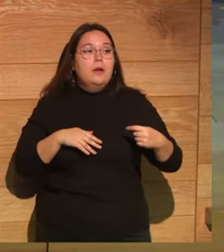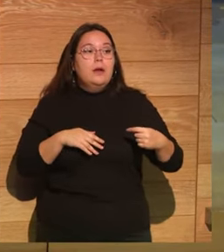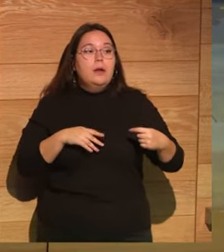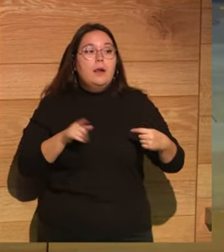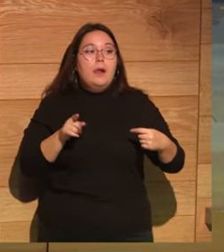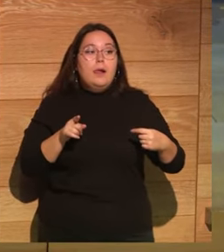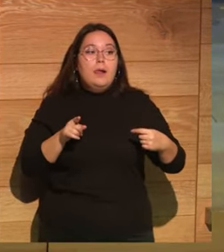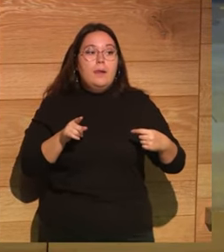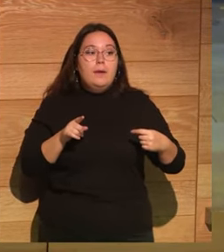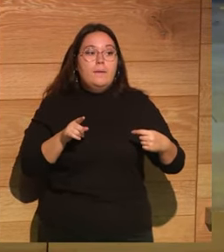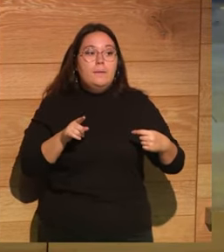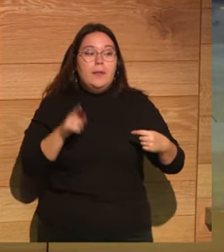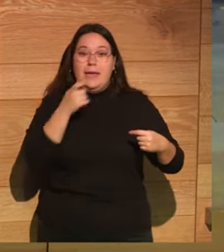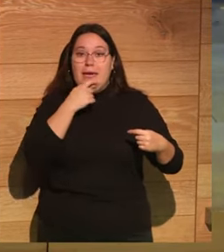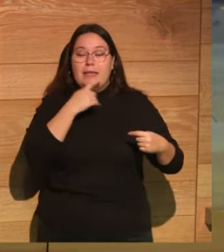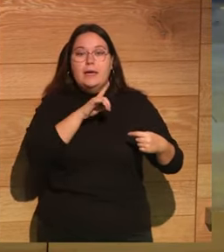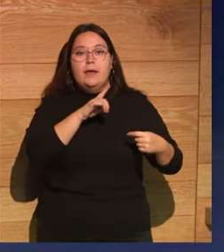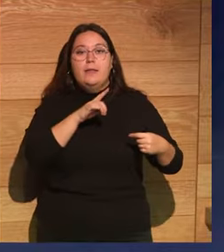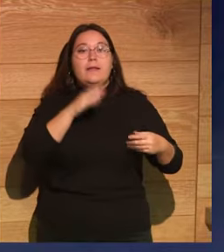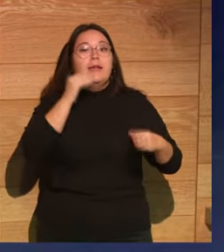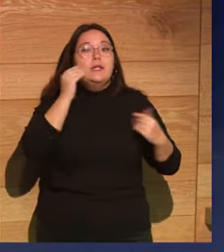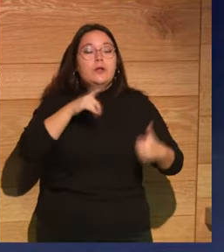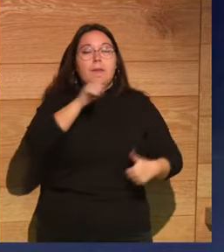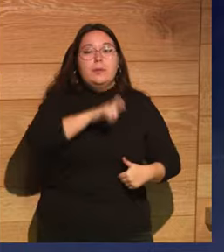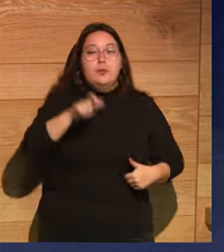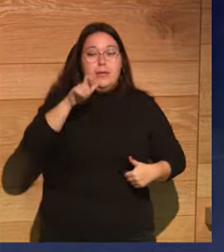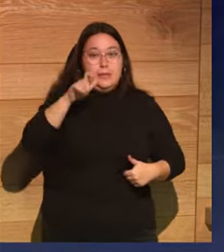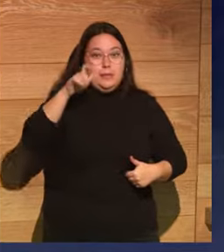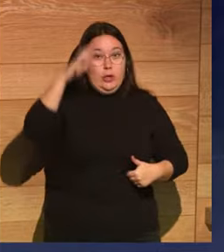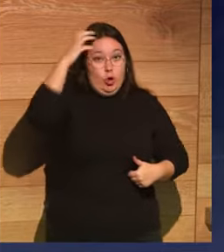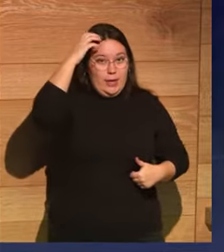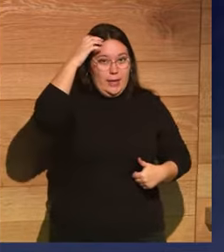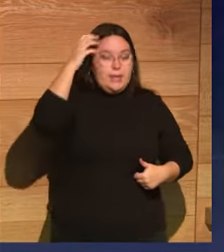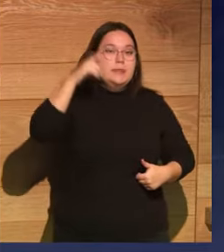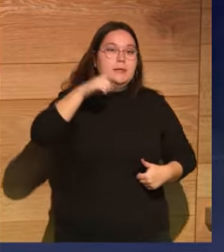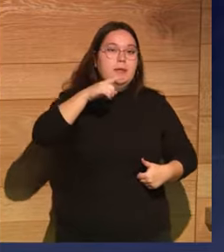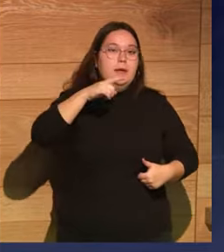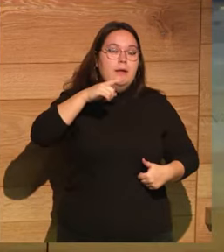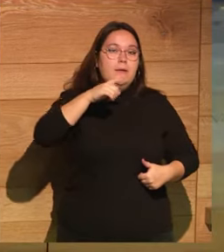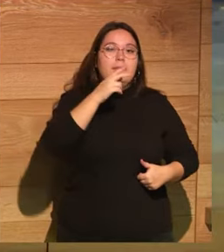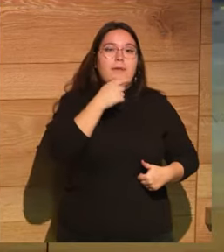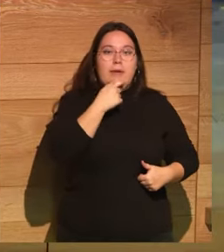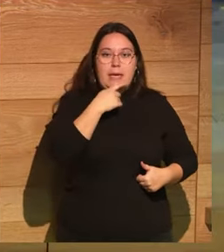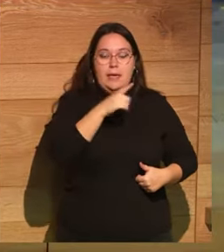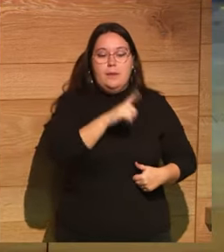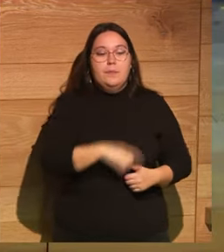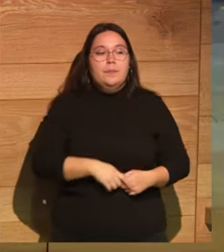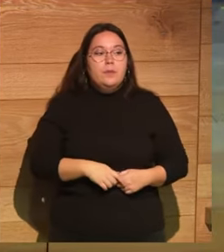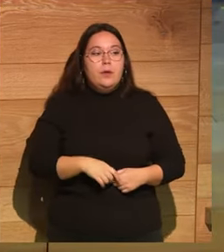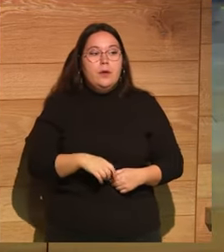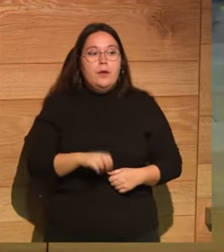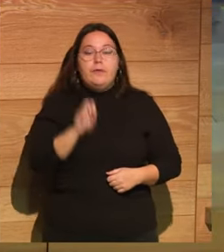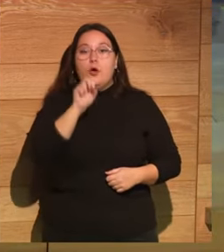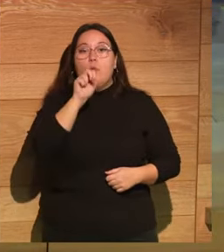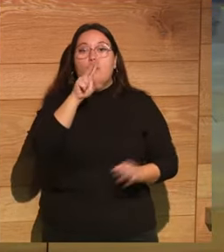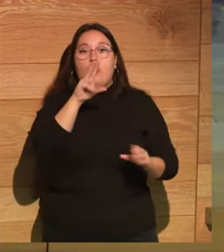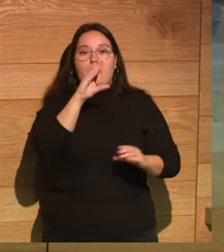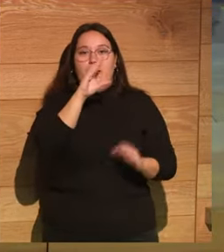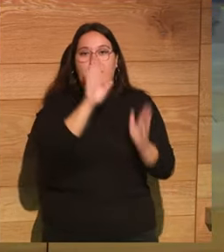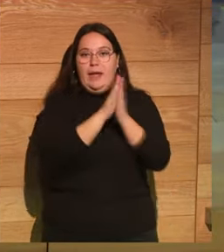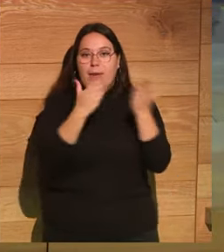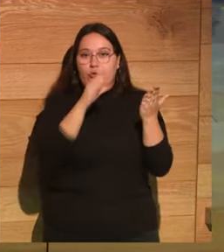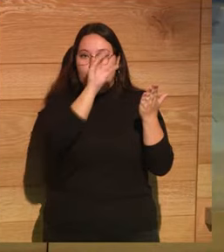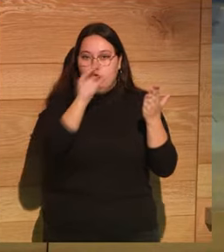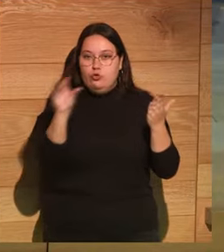absoluto, que era la historia de los reyes de Britania. Historia de los reyes de Britania era una obra que tenía como 12 volúmenes, que vendió